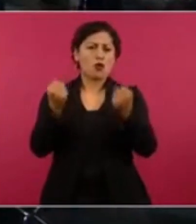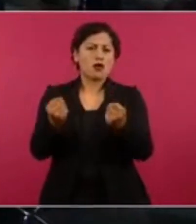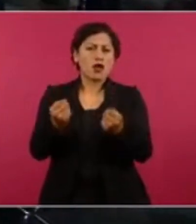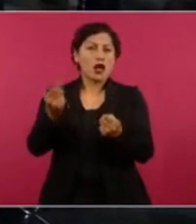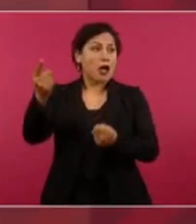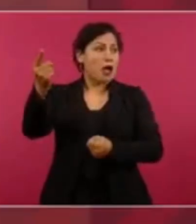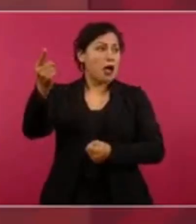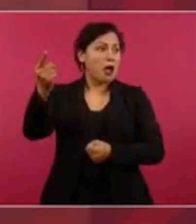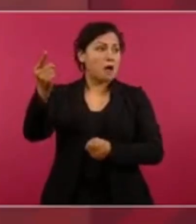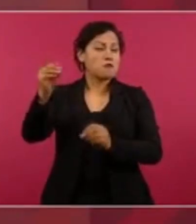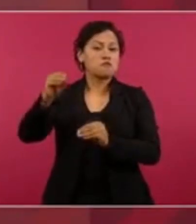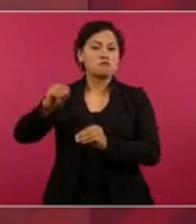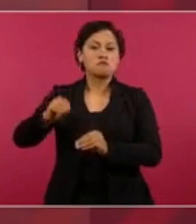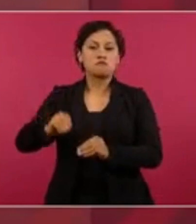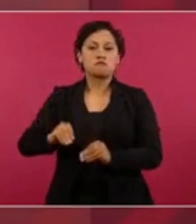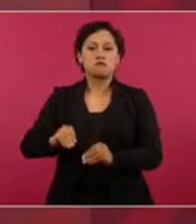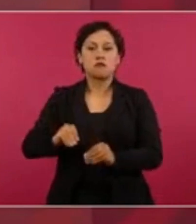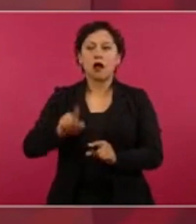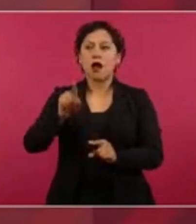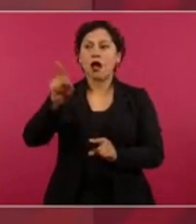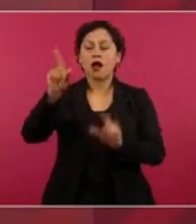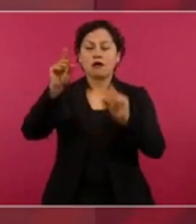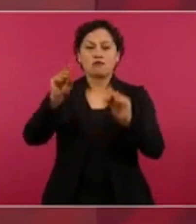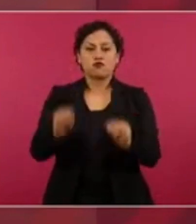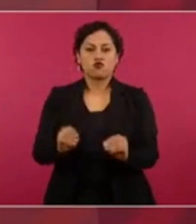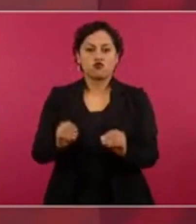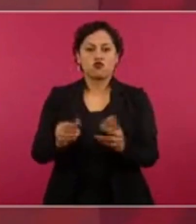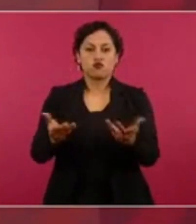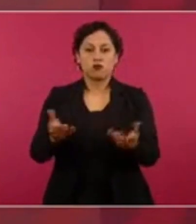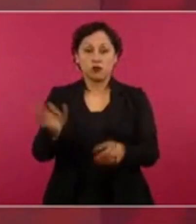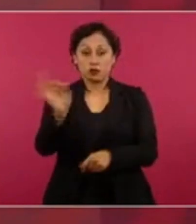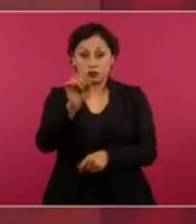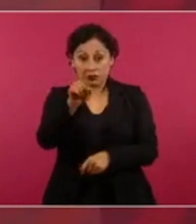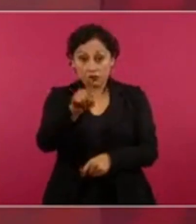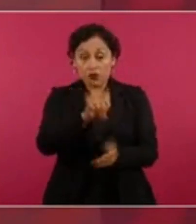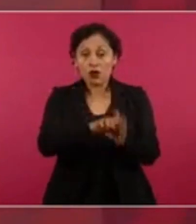porque si se metía uno con ellos,